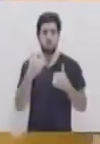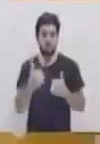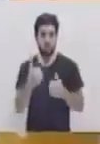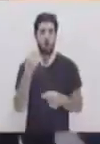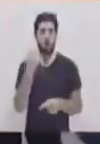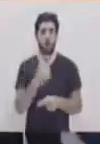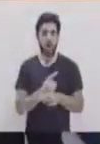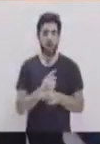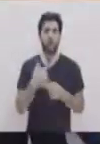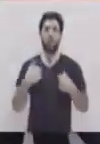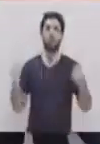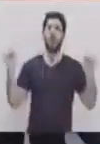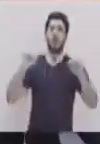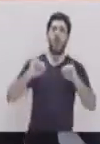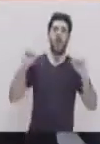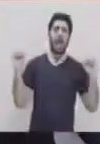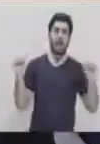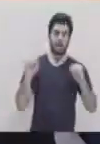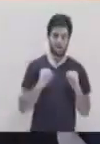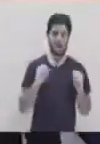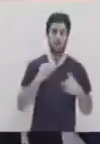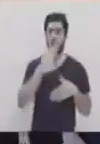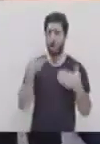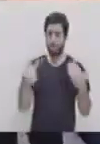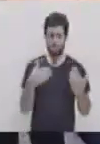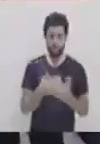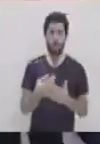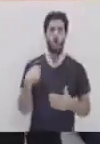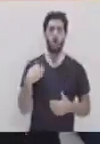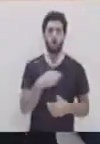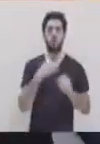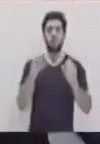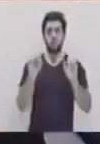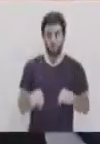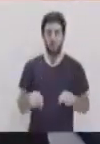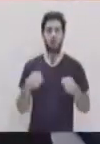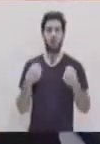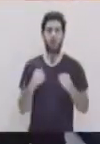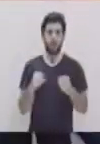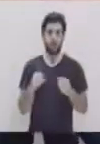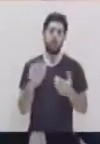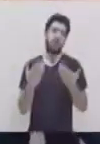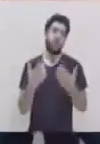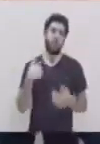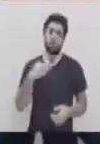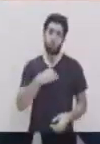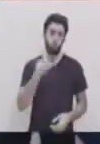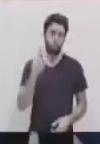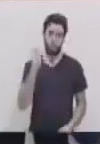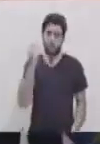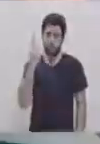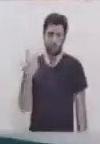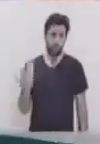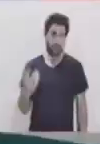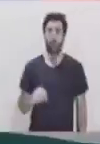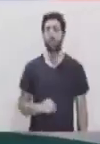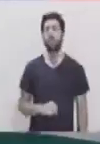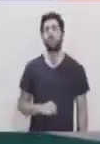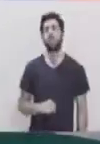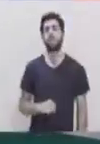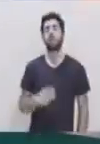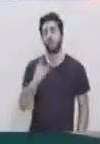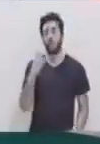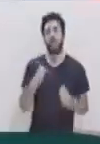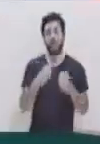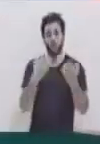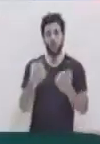ejercicio y todas las cosas que tanto nos dicen pero realmente no entendemos, pues ahorita podemos verlas reflejadas. Así es. Sí, es